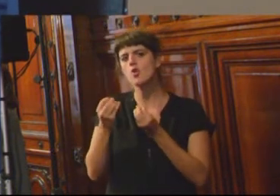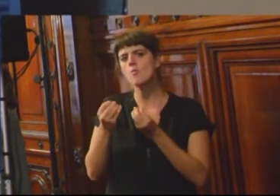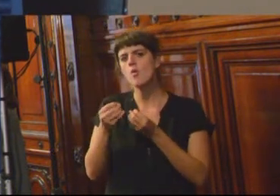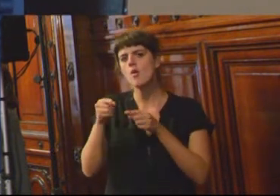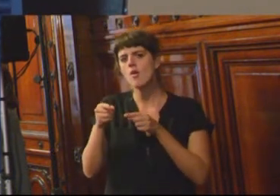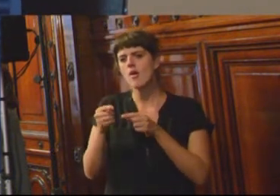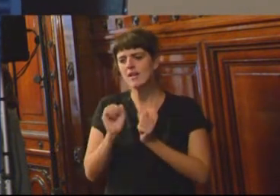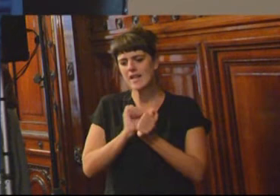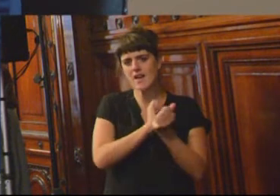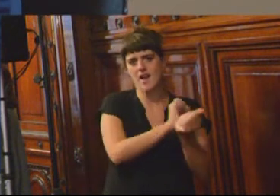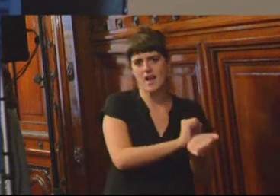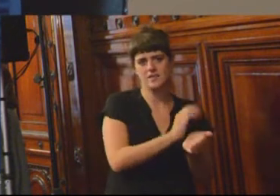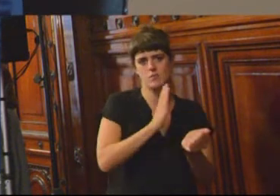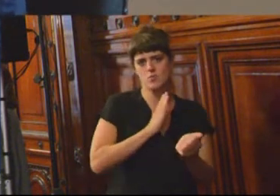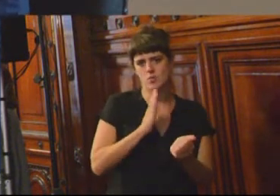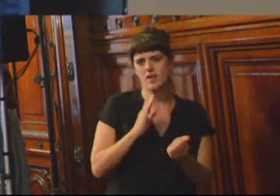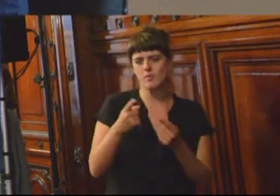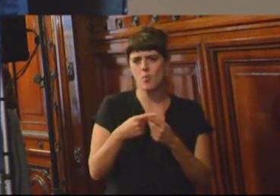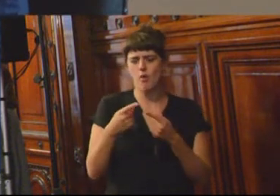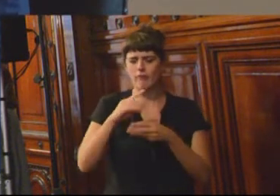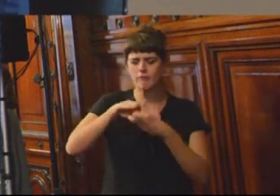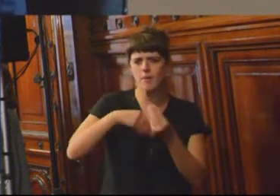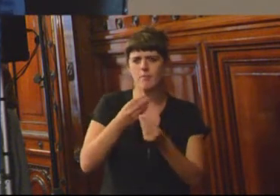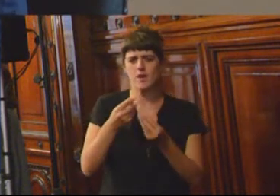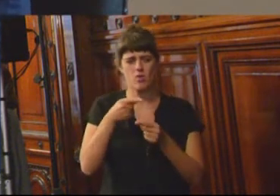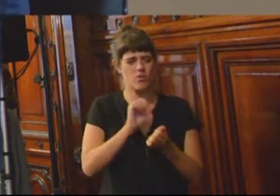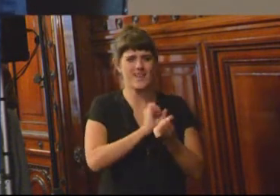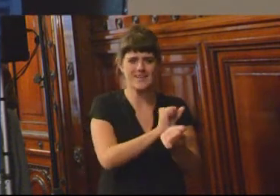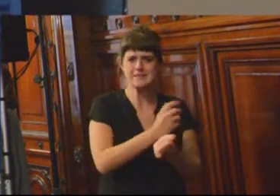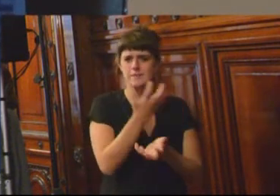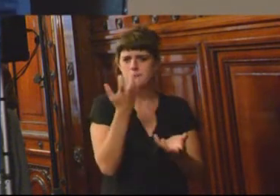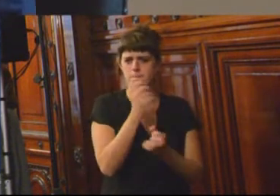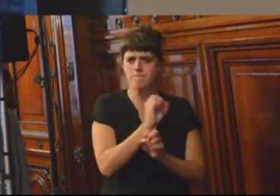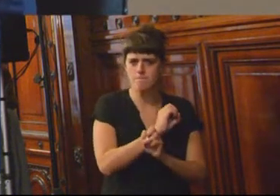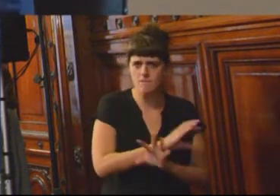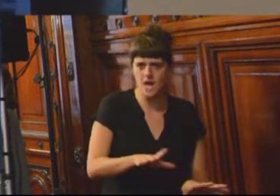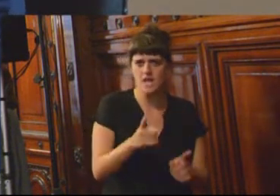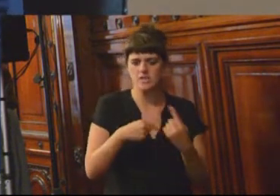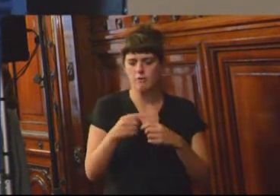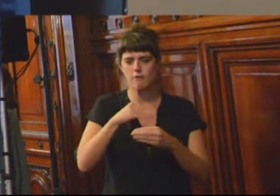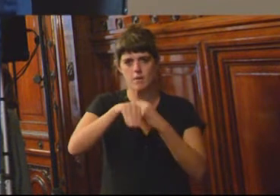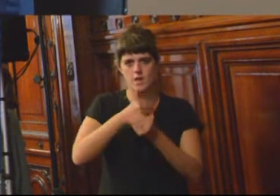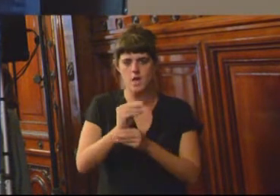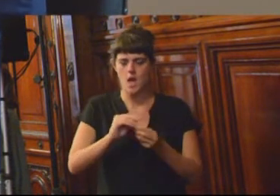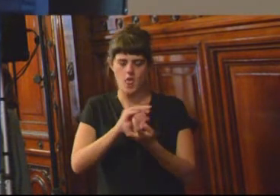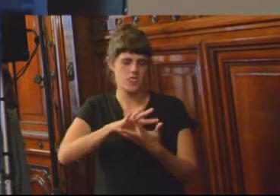familia, el uso indebido de la cárcel y aún más cuando es una cárcel con el modelo